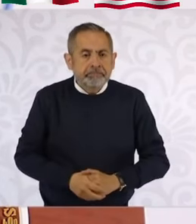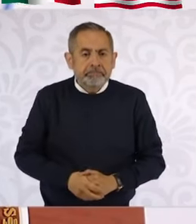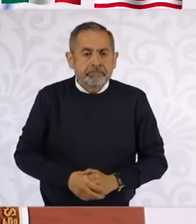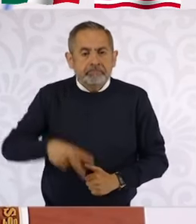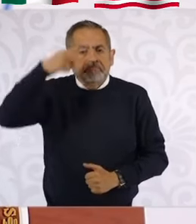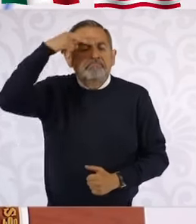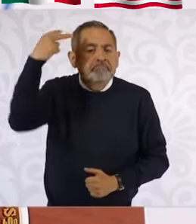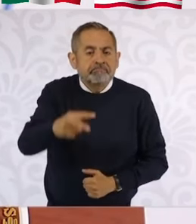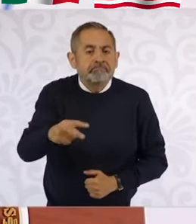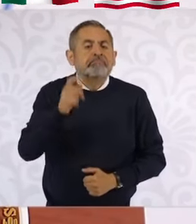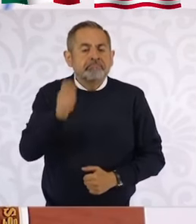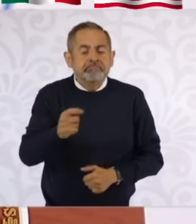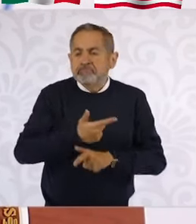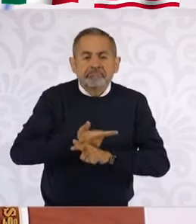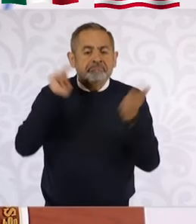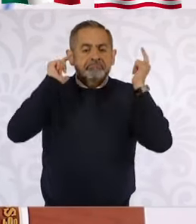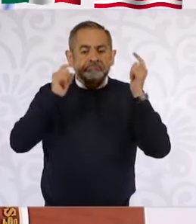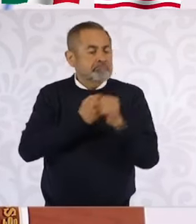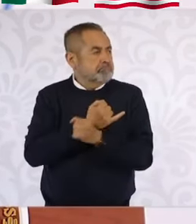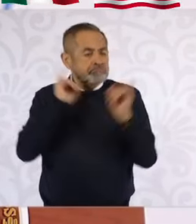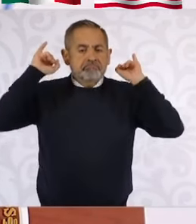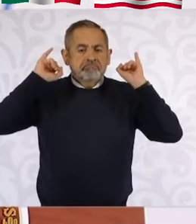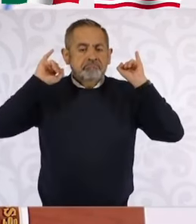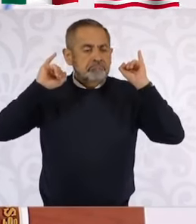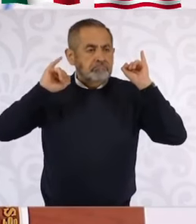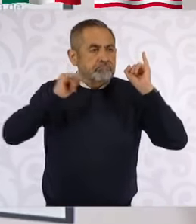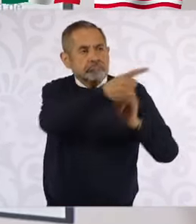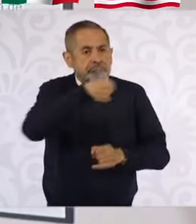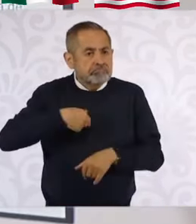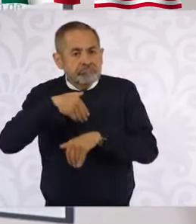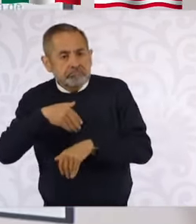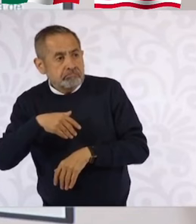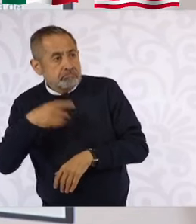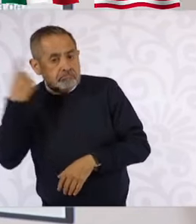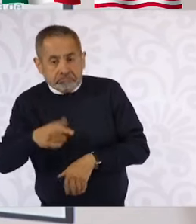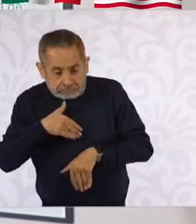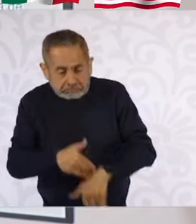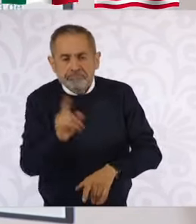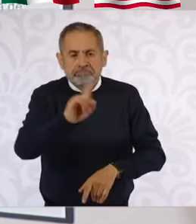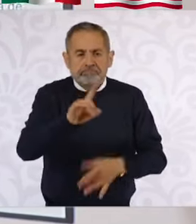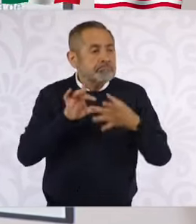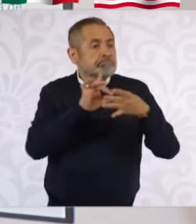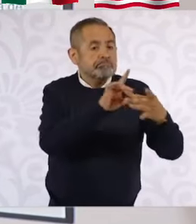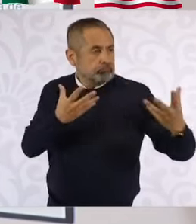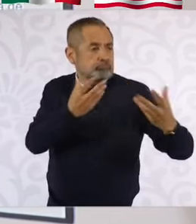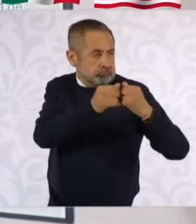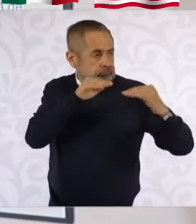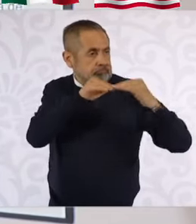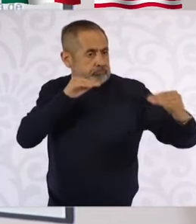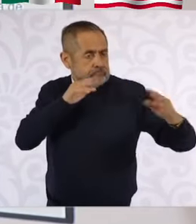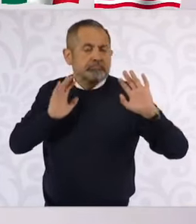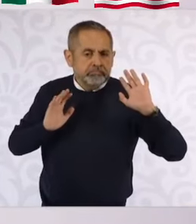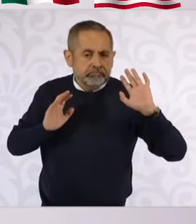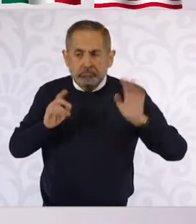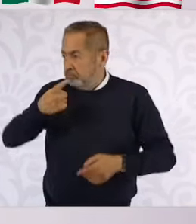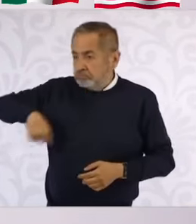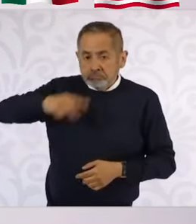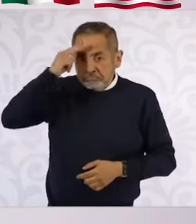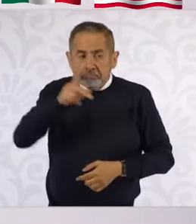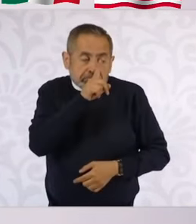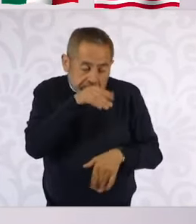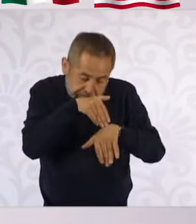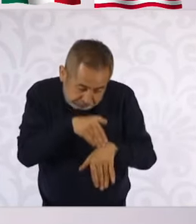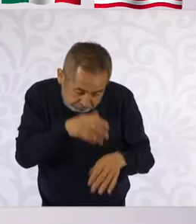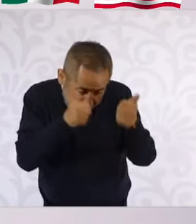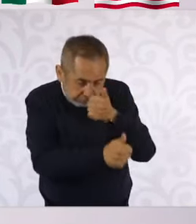México es un país libre, independiente, soberano. Nos coordinamos, trabajamos juntos, pero no hay subordinación.